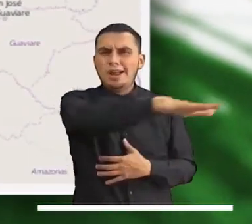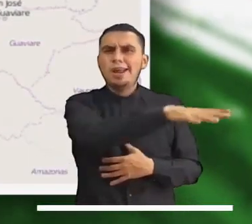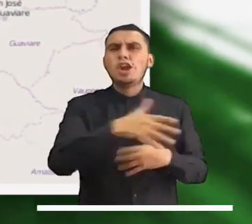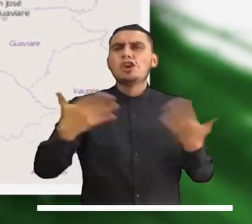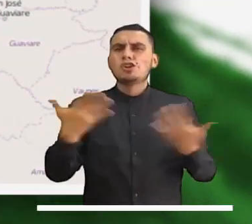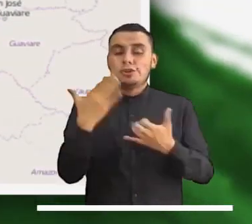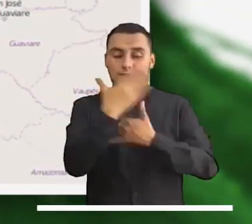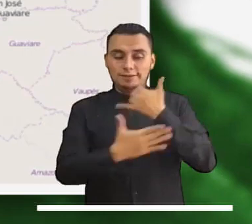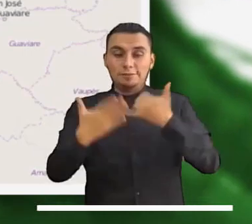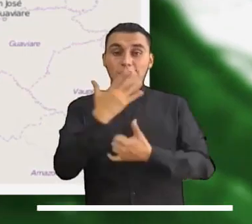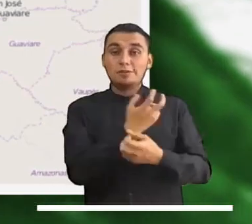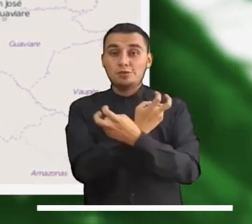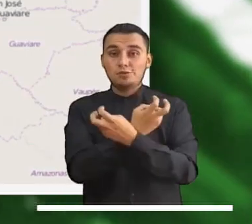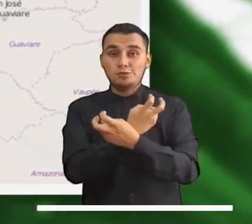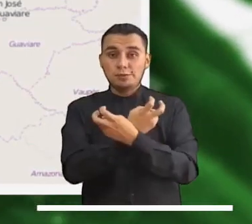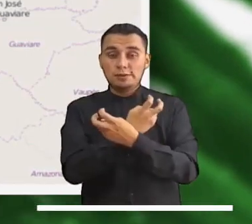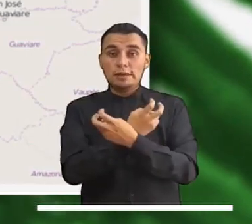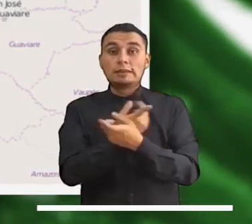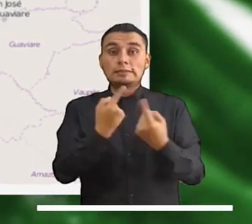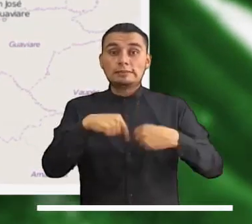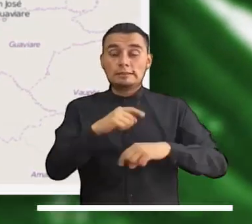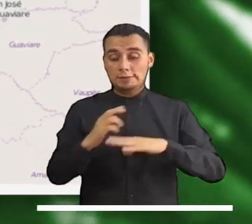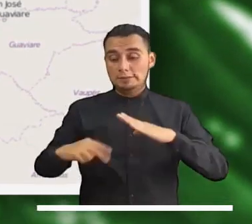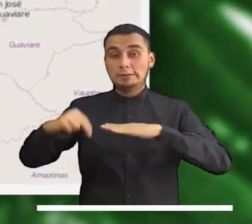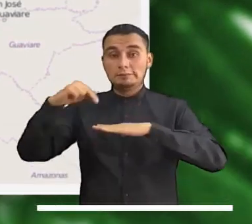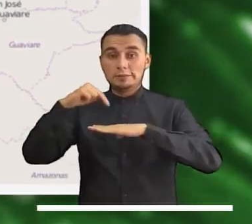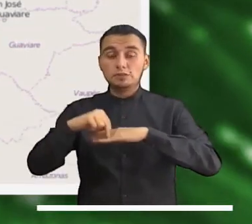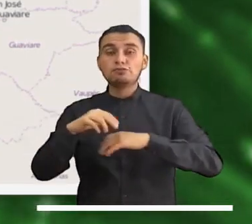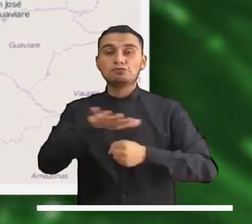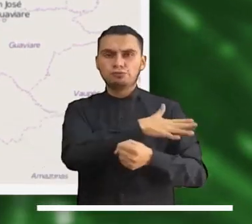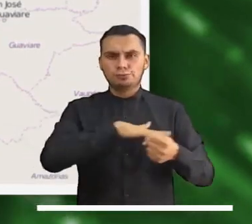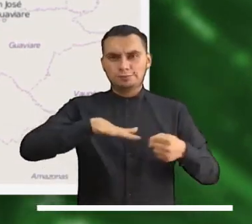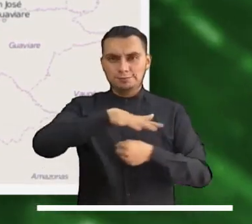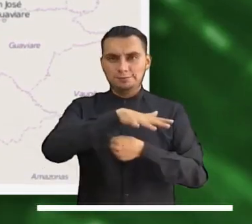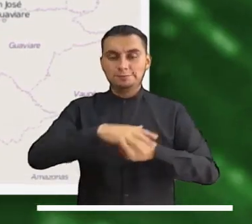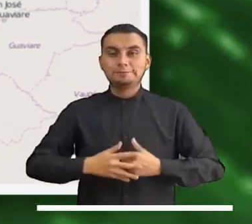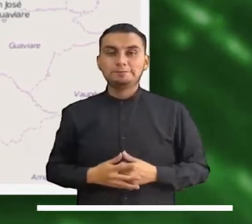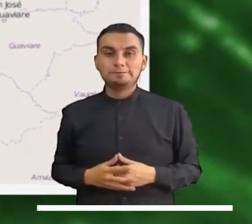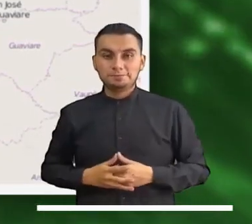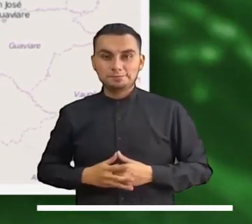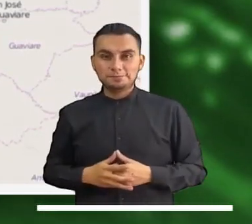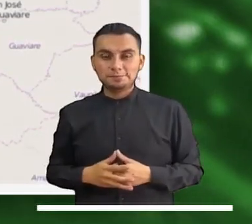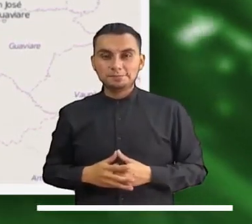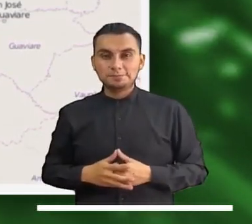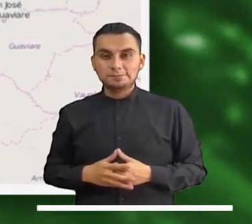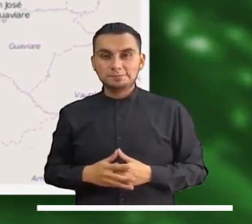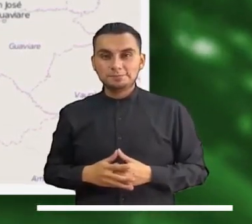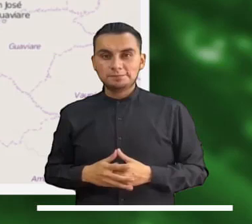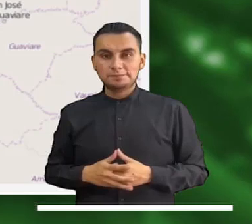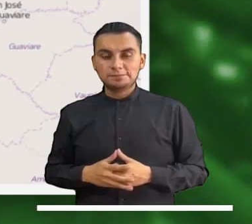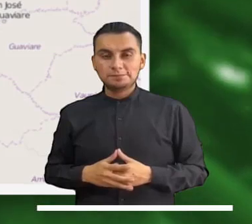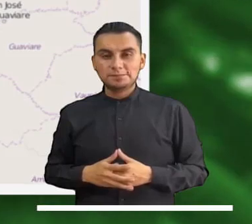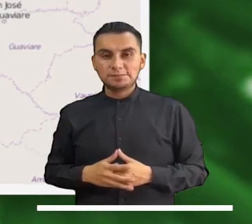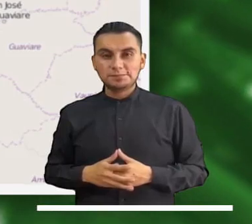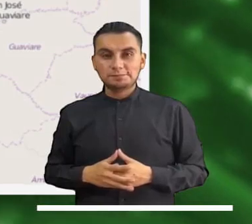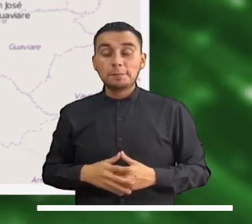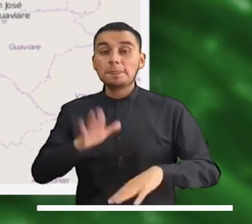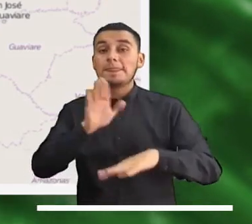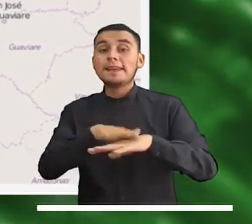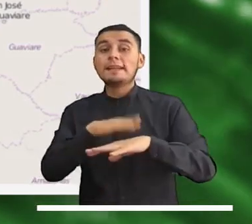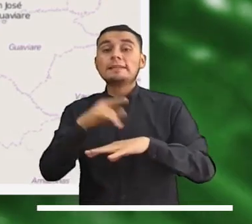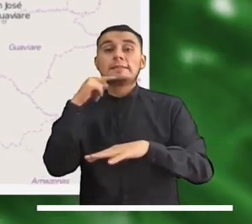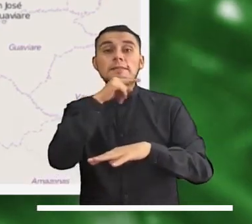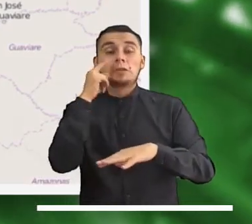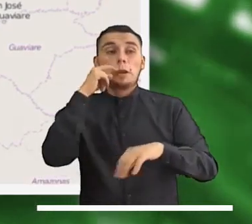Alerta naranja por moderada probabilidad de incendios en la cobertura vegetal del departamento de Huila, Nariño y Cundinamarca.